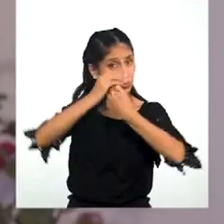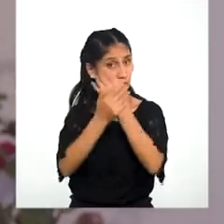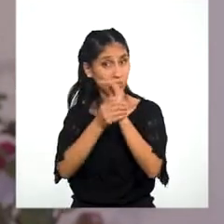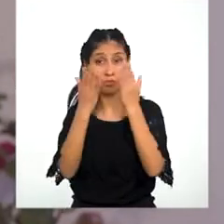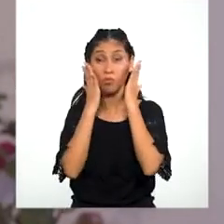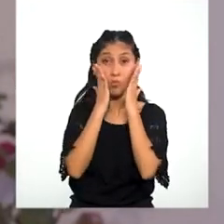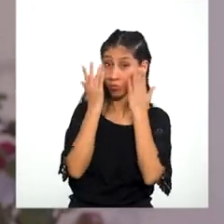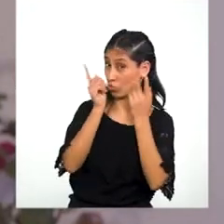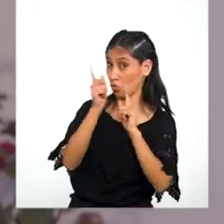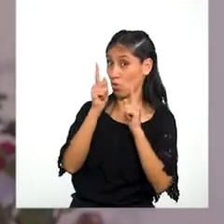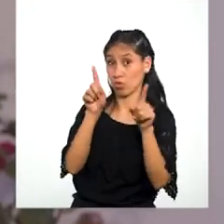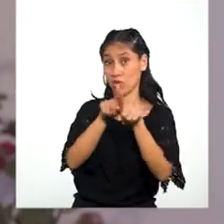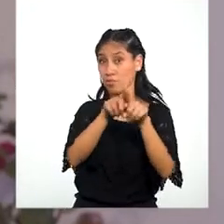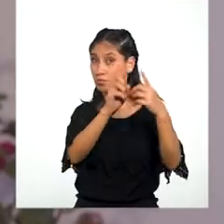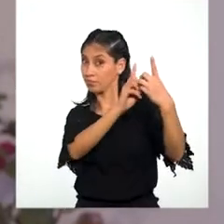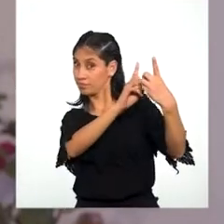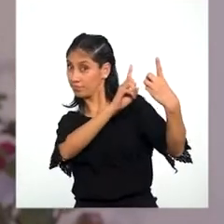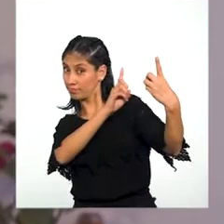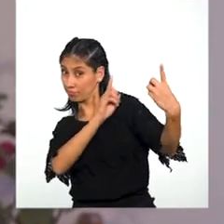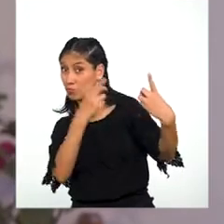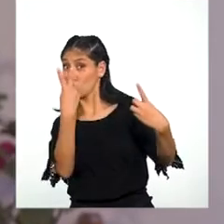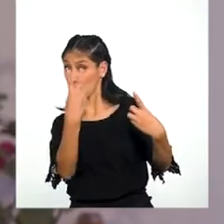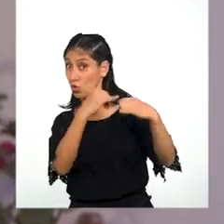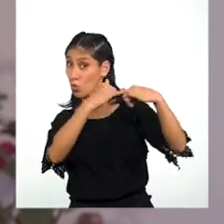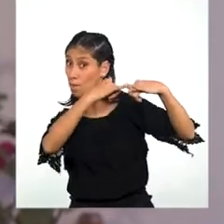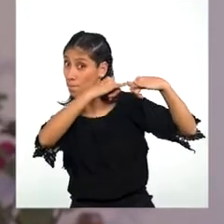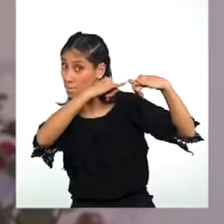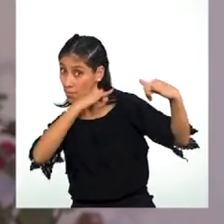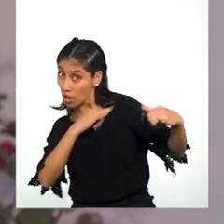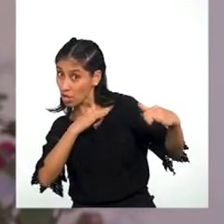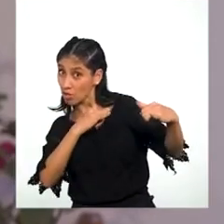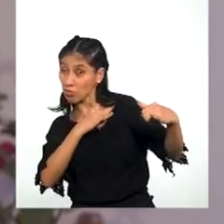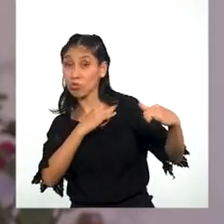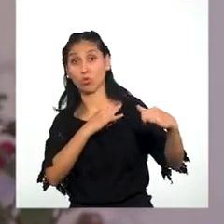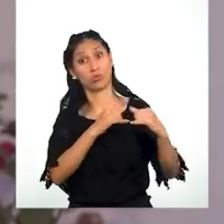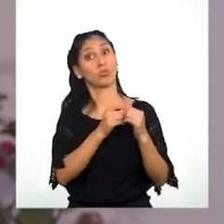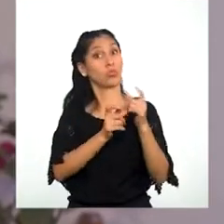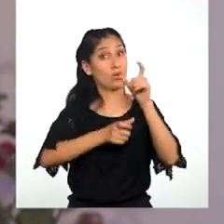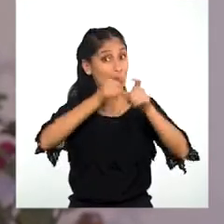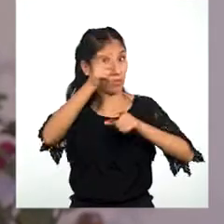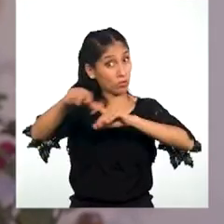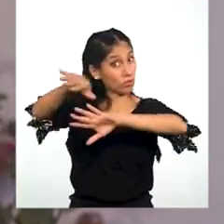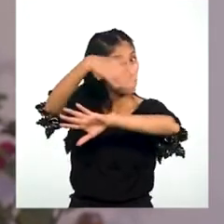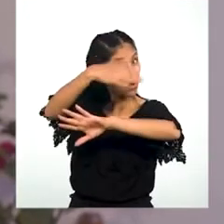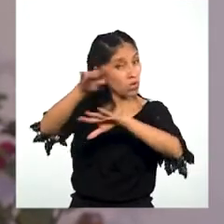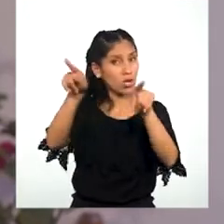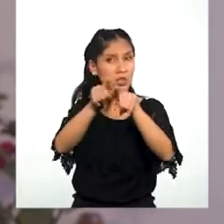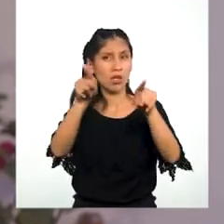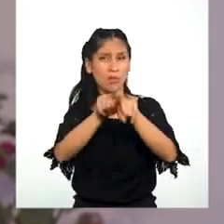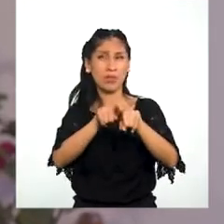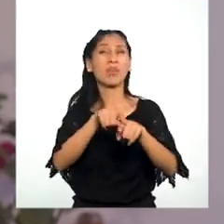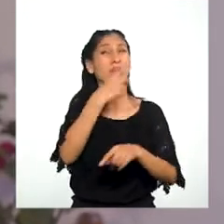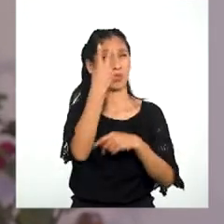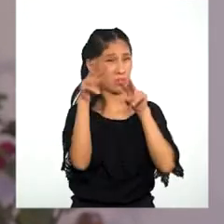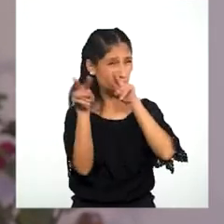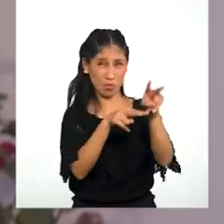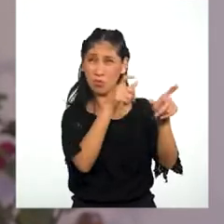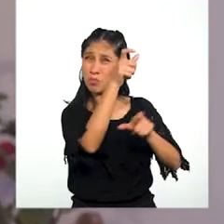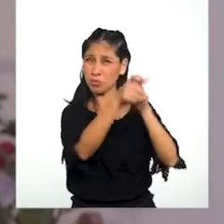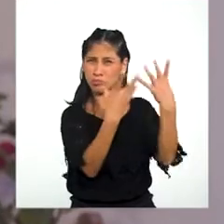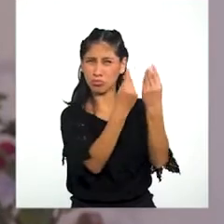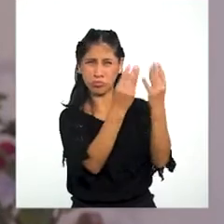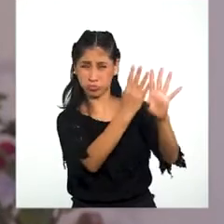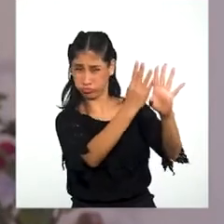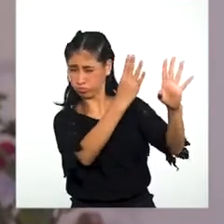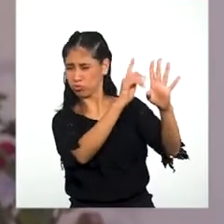tocarse el rostro Mantener distancia De por lo menos Dos metros Con las personas Con las que no vivimos Evitar aglomeraciones Y como ya hemos dicho